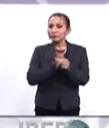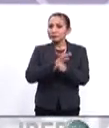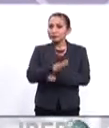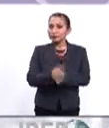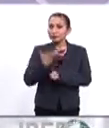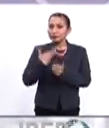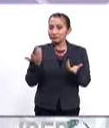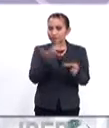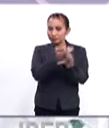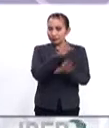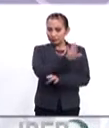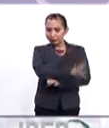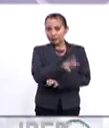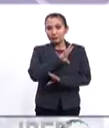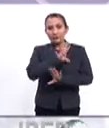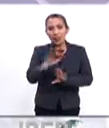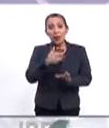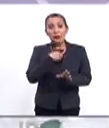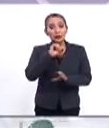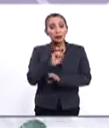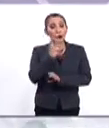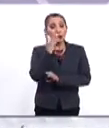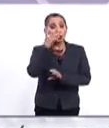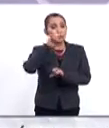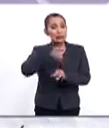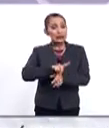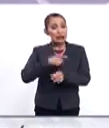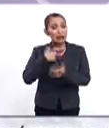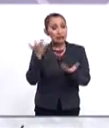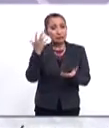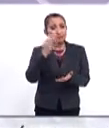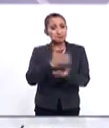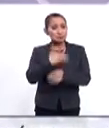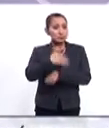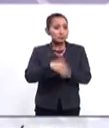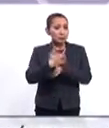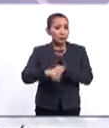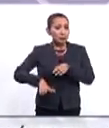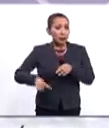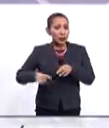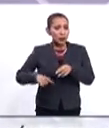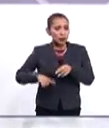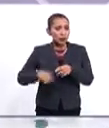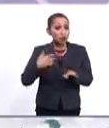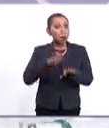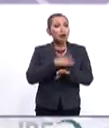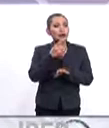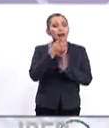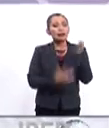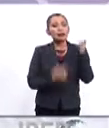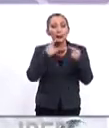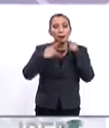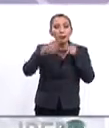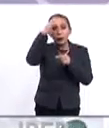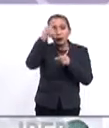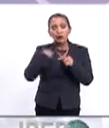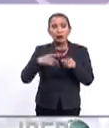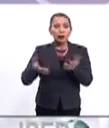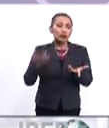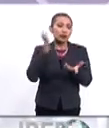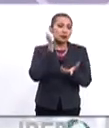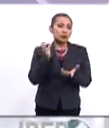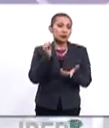información. En los Estados Unidos ya se cumplen 24 días del cierre parcial del gobierno a causa de la falta de un acuerdo entre